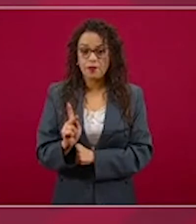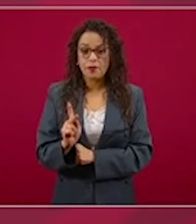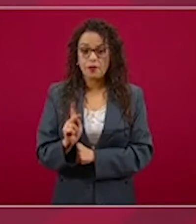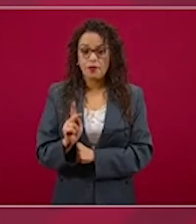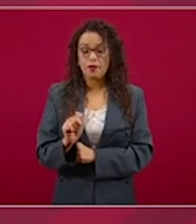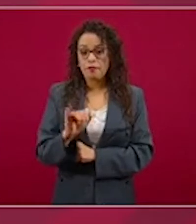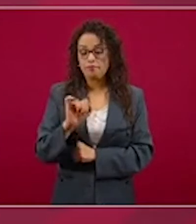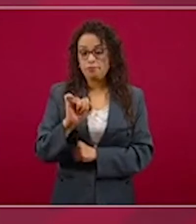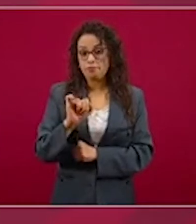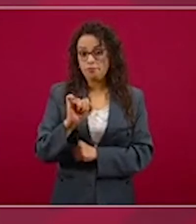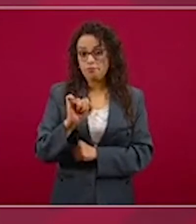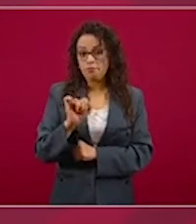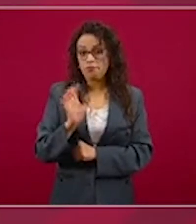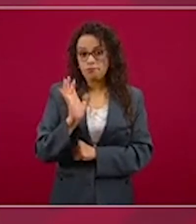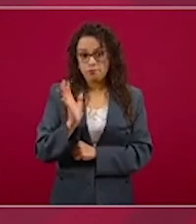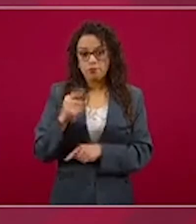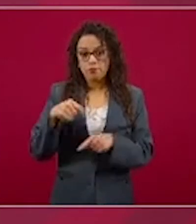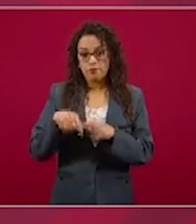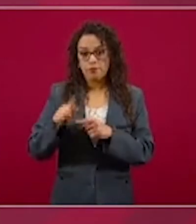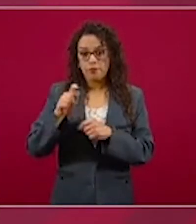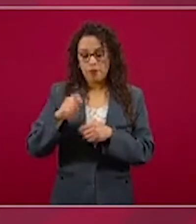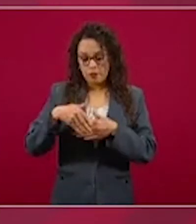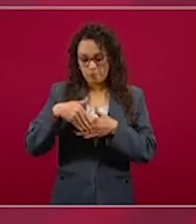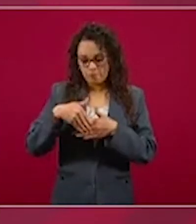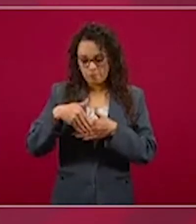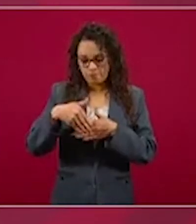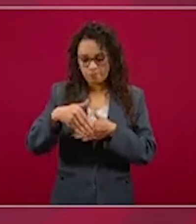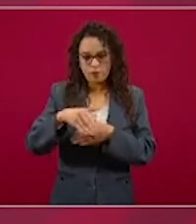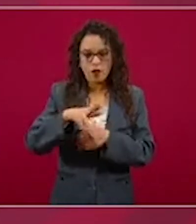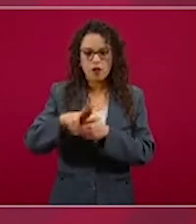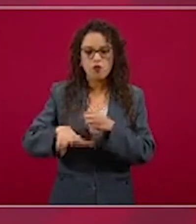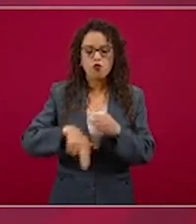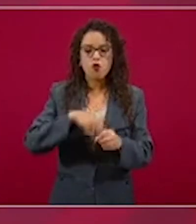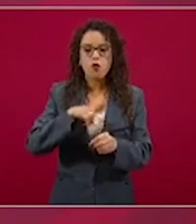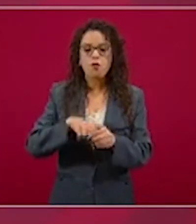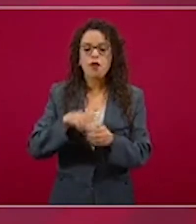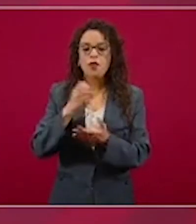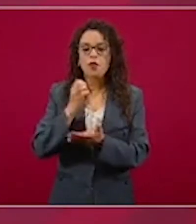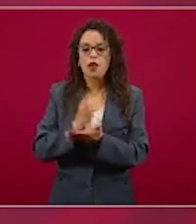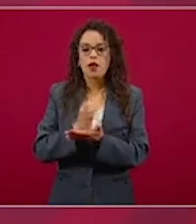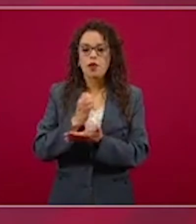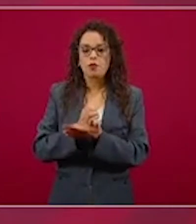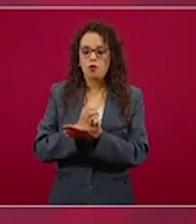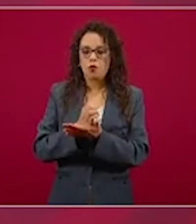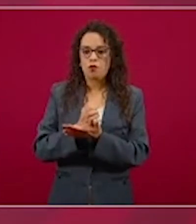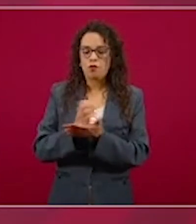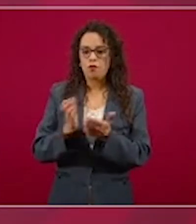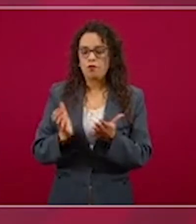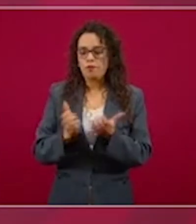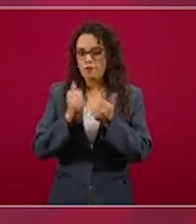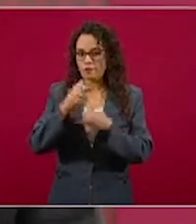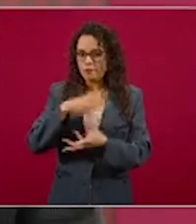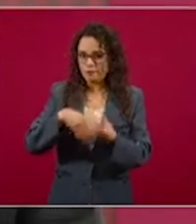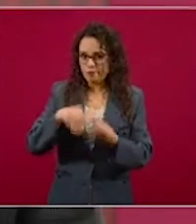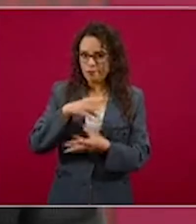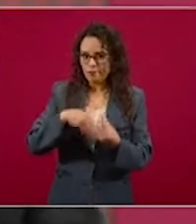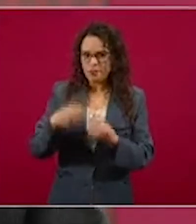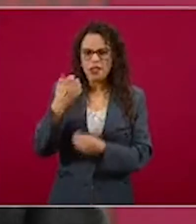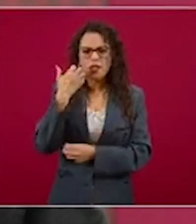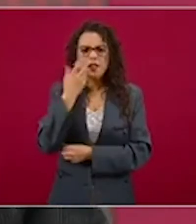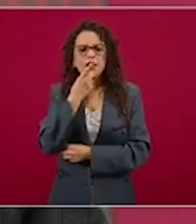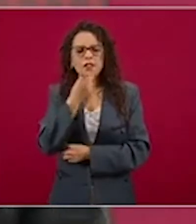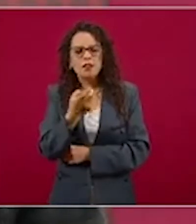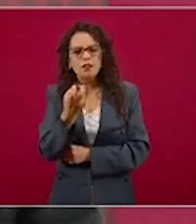la normalidad económica que significa,